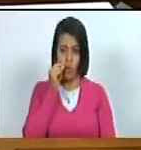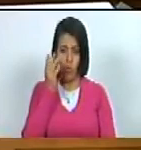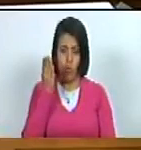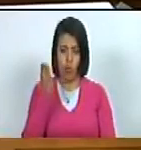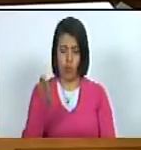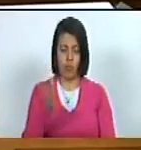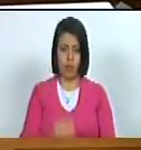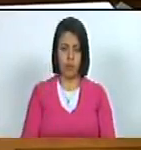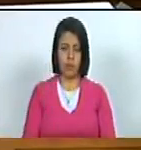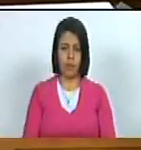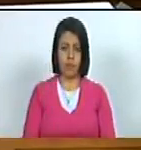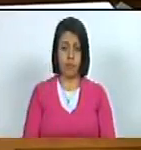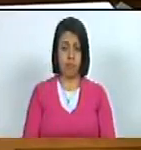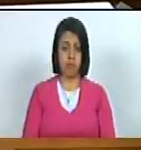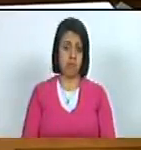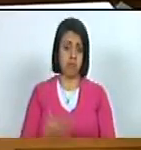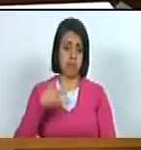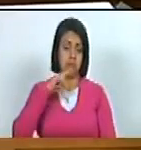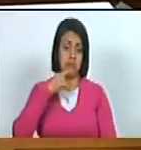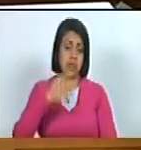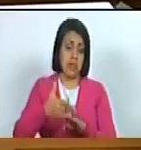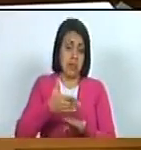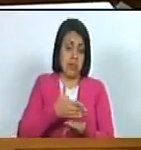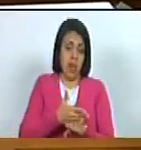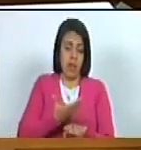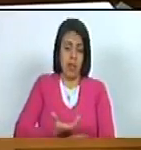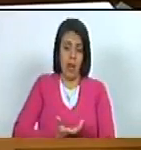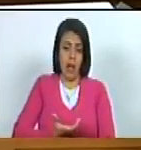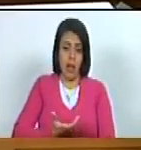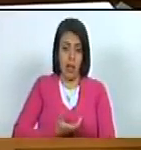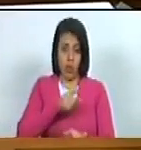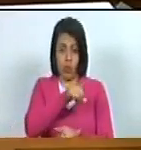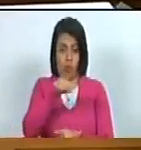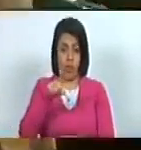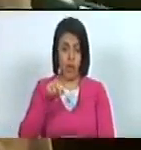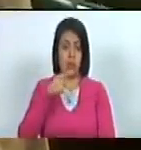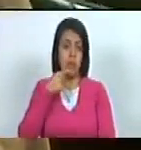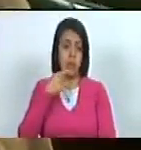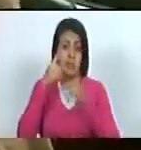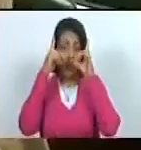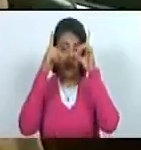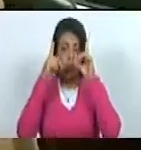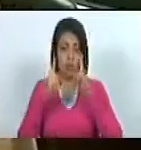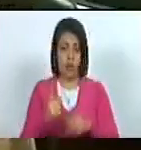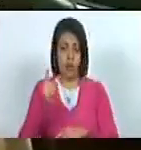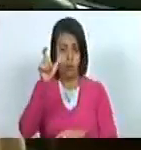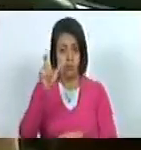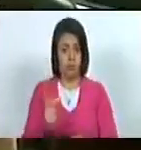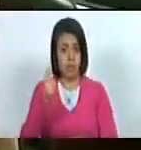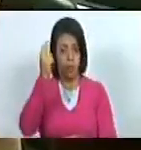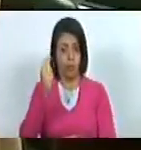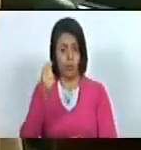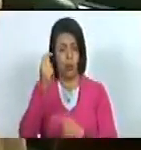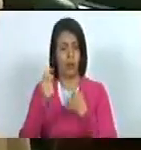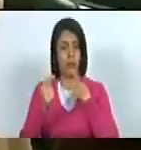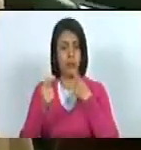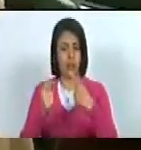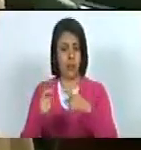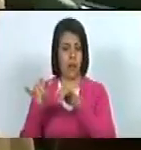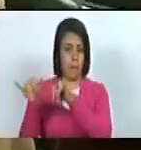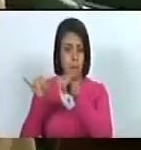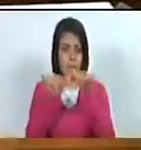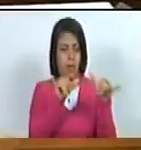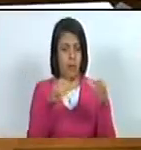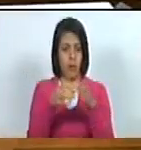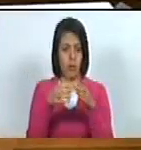futuro exalcalde como escuché decir a un diputado de la misma